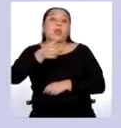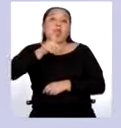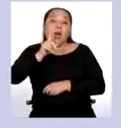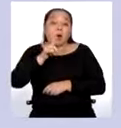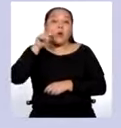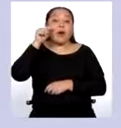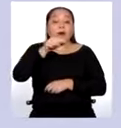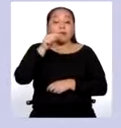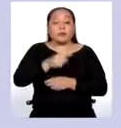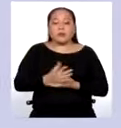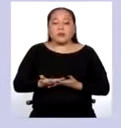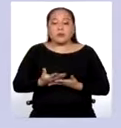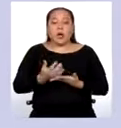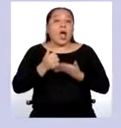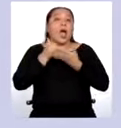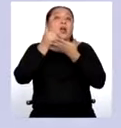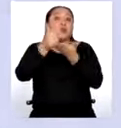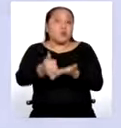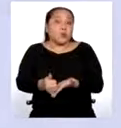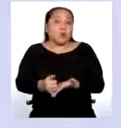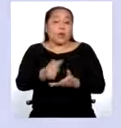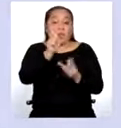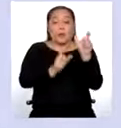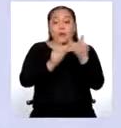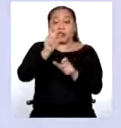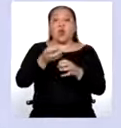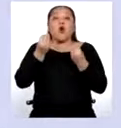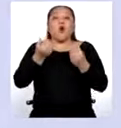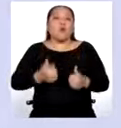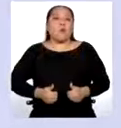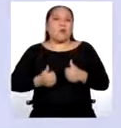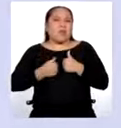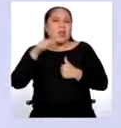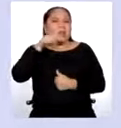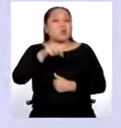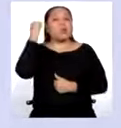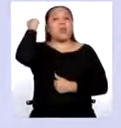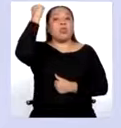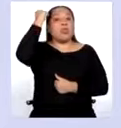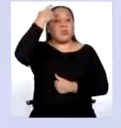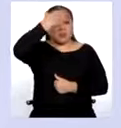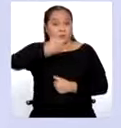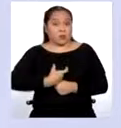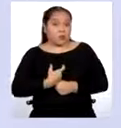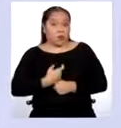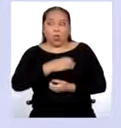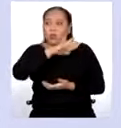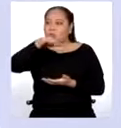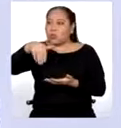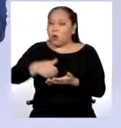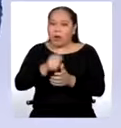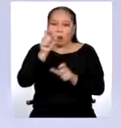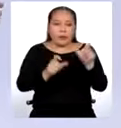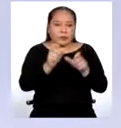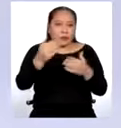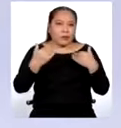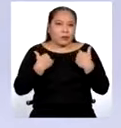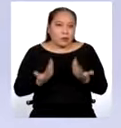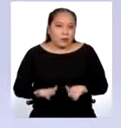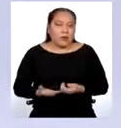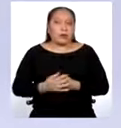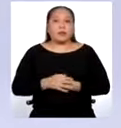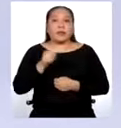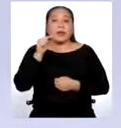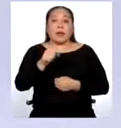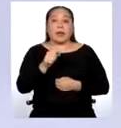influye en la calidad de vida de la población. El agua es un derecho humano al que todos deberíamos acceder. Y este